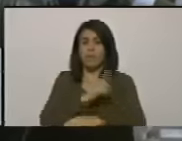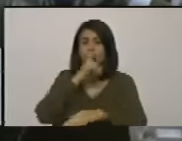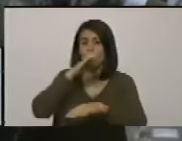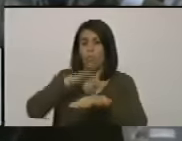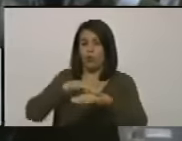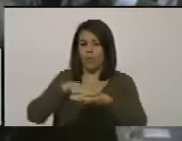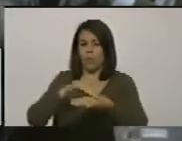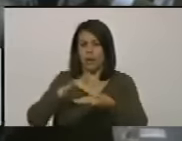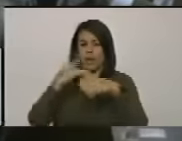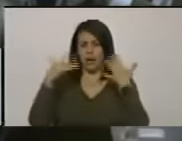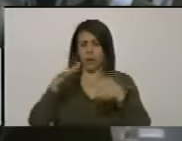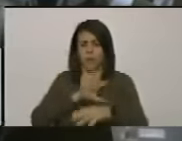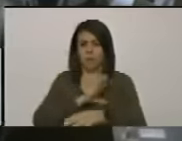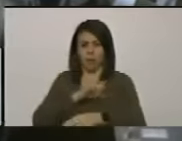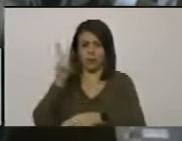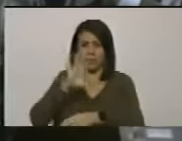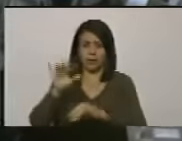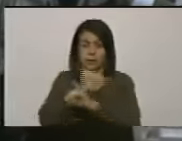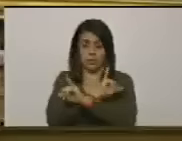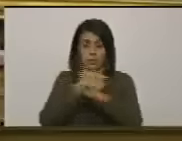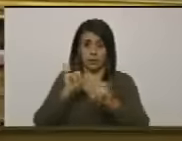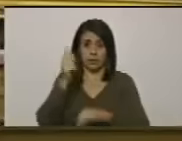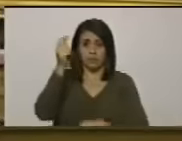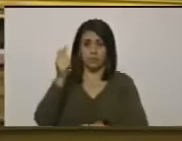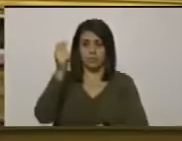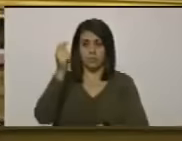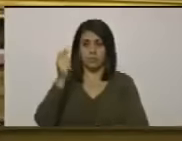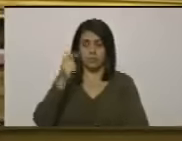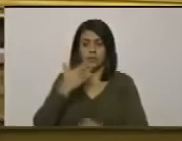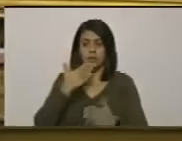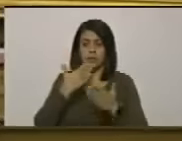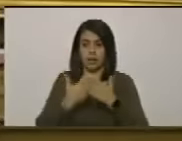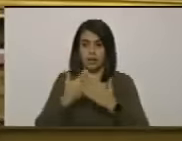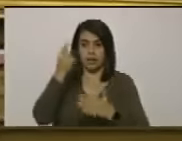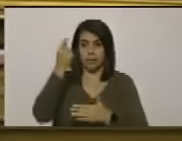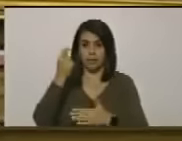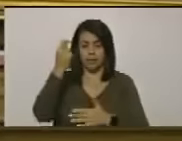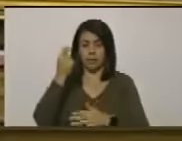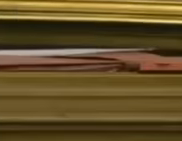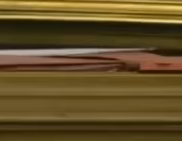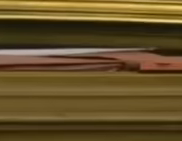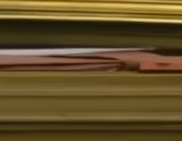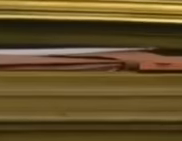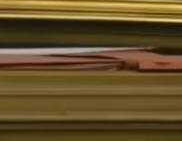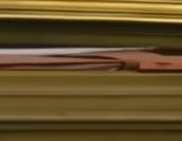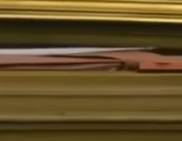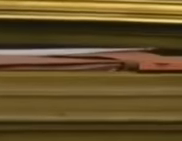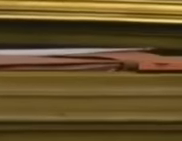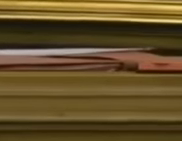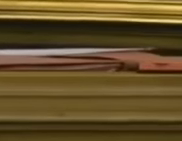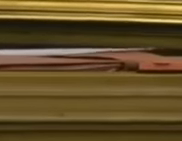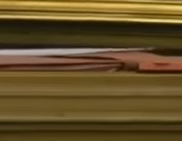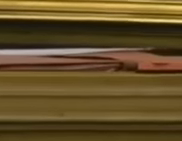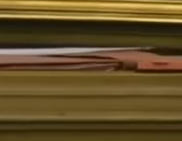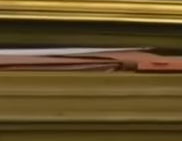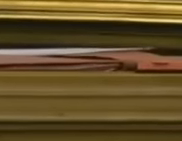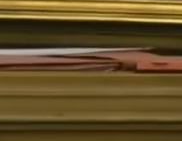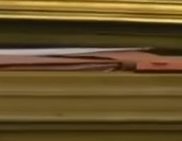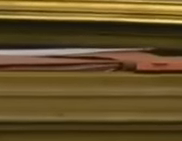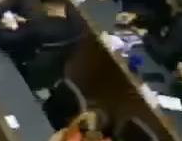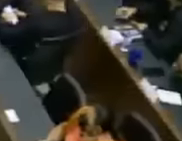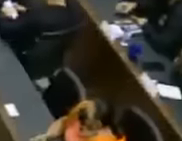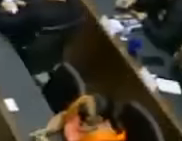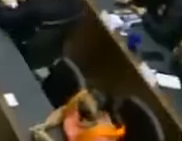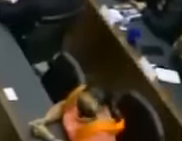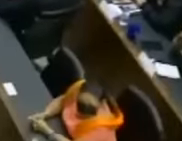delito frente a los bienes del Estado eso es todo diputado gracias diputado voy a dejar en el derecho de palabra a la diputada Ilenia